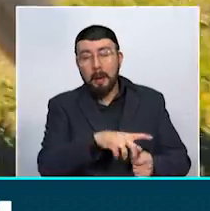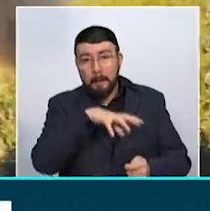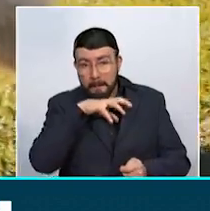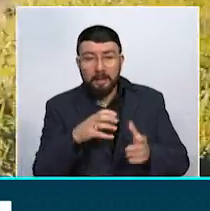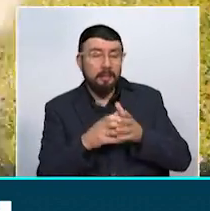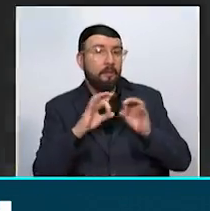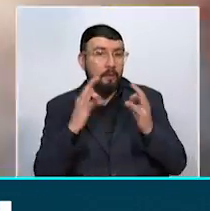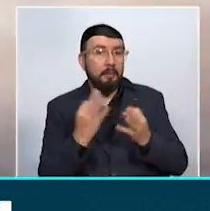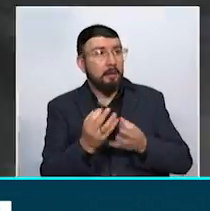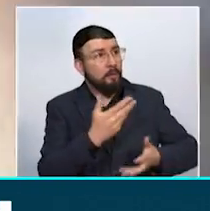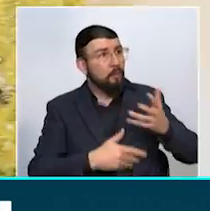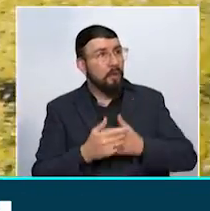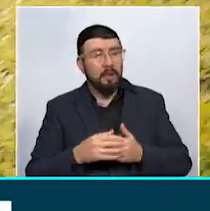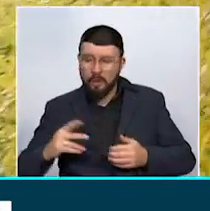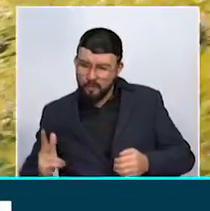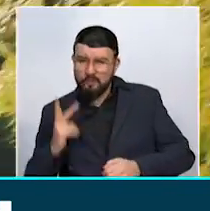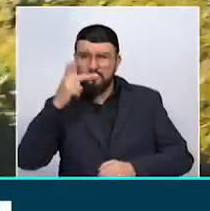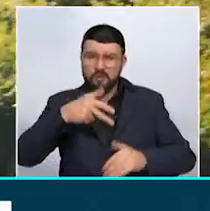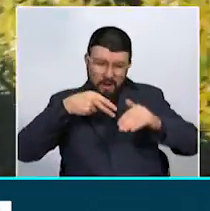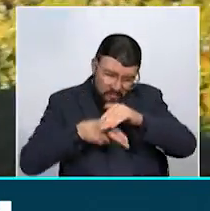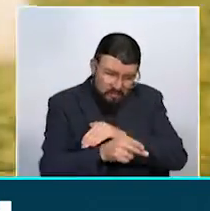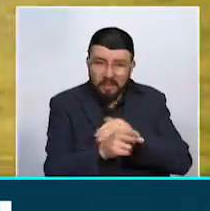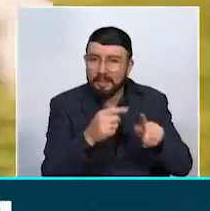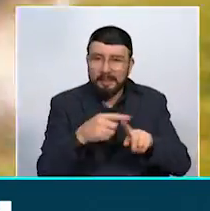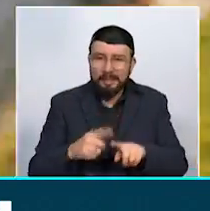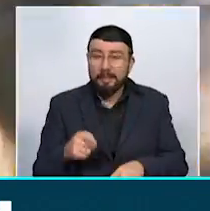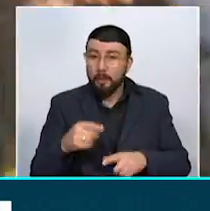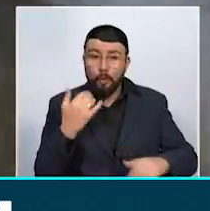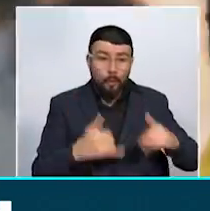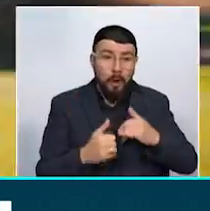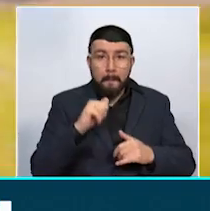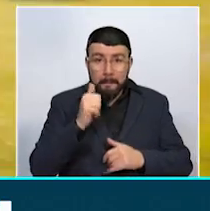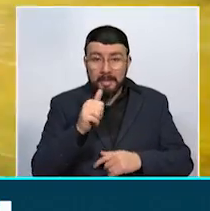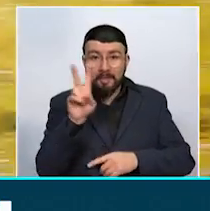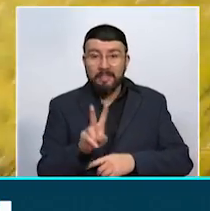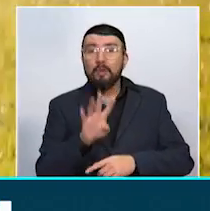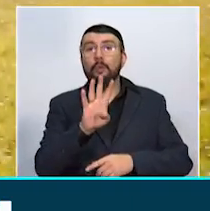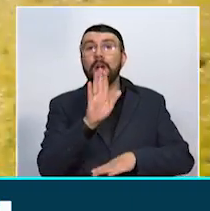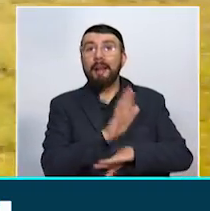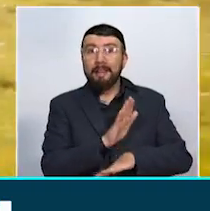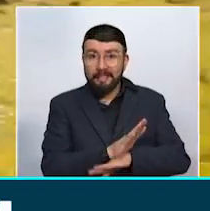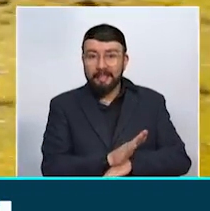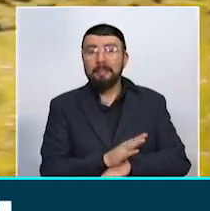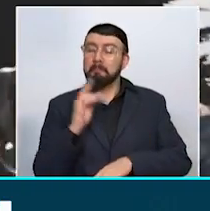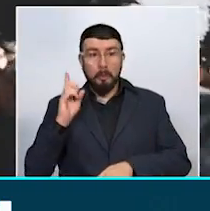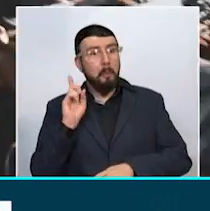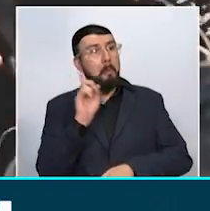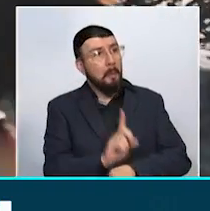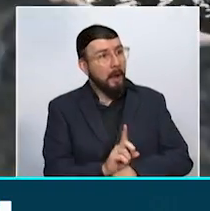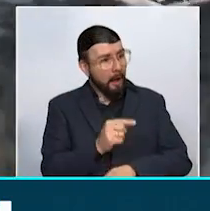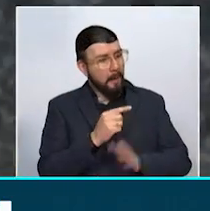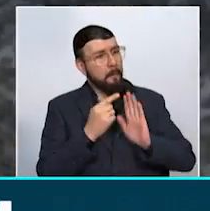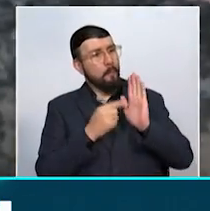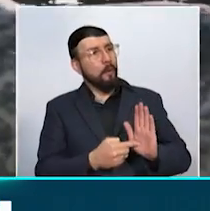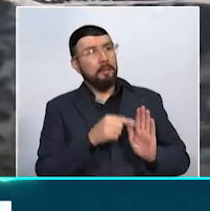familias. Con pistas, rampas, túneles y otros elementos de invitaciones para que mañana viernes a las 4 de la tarde se acerquen y disfruten de un show en